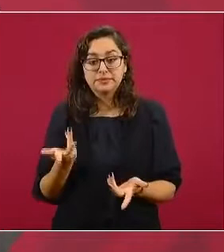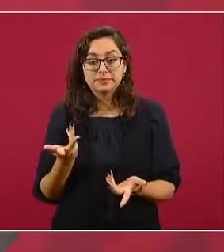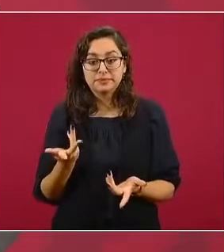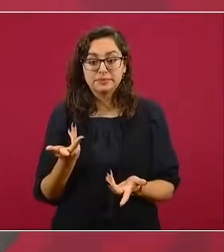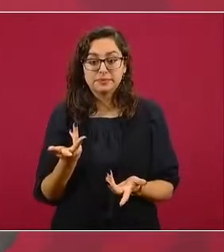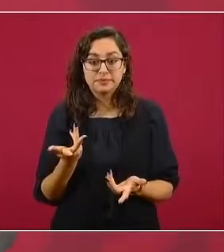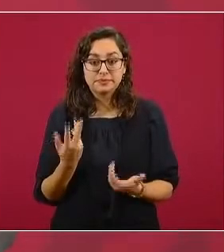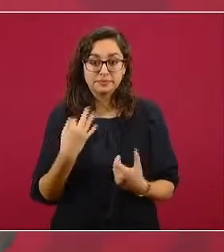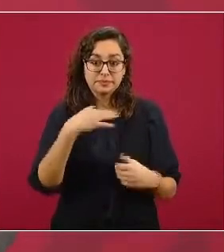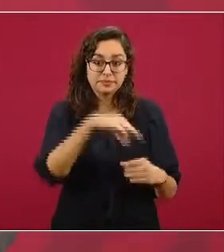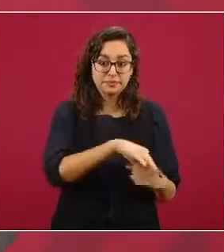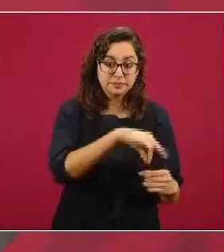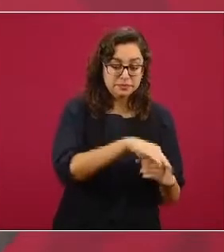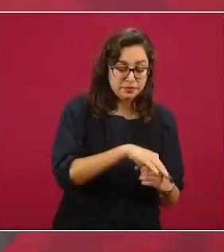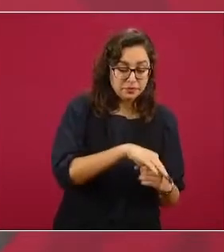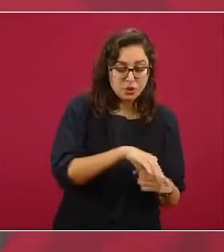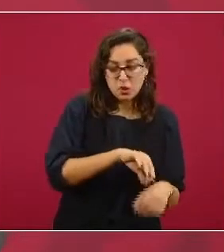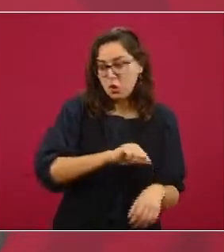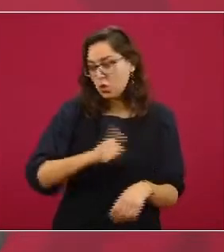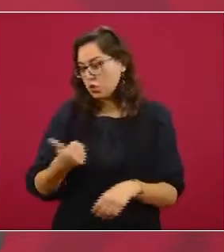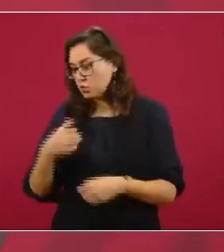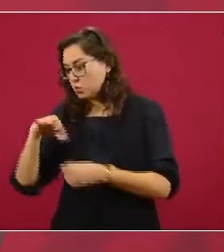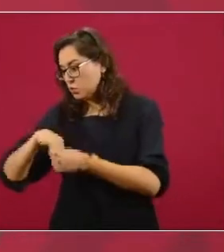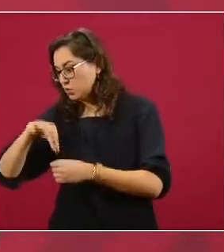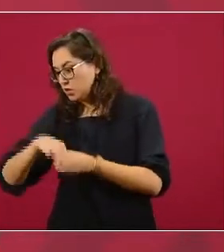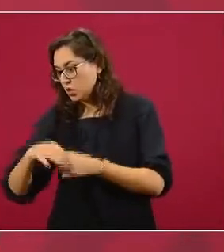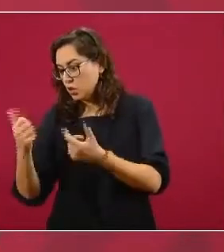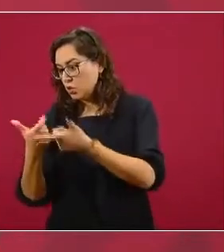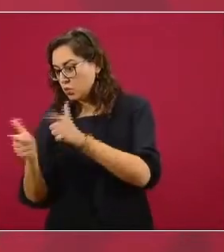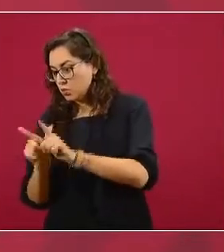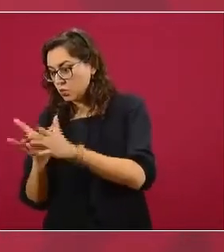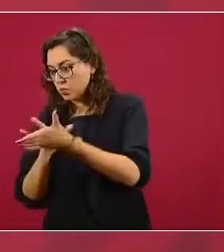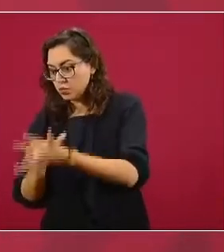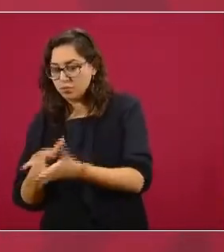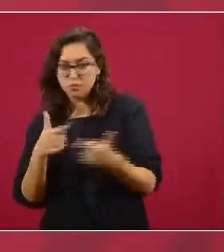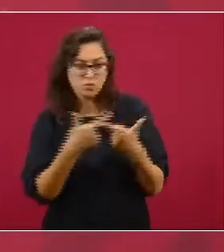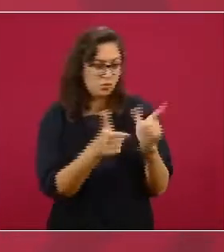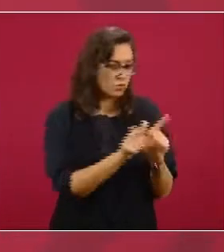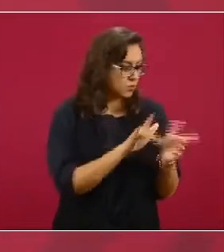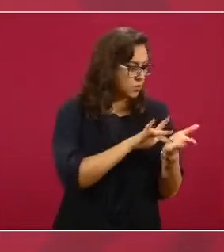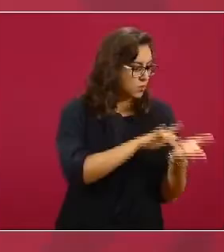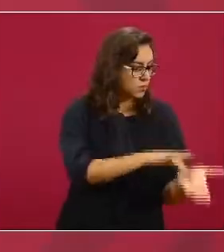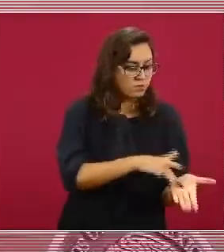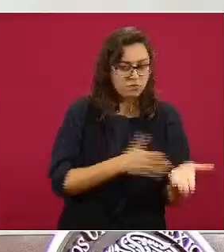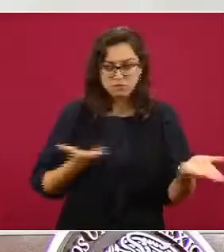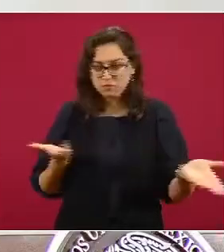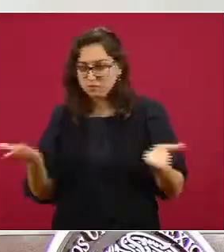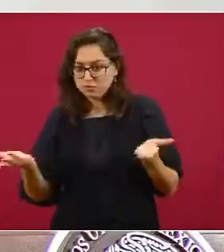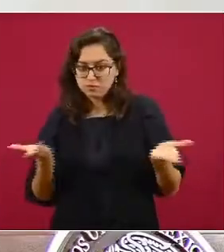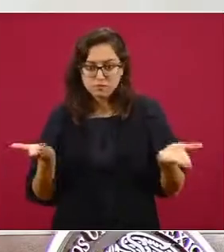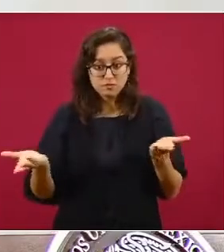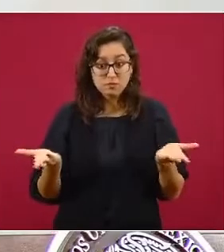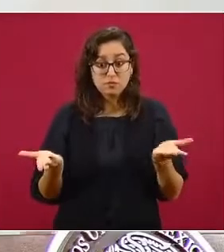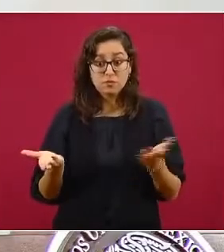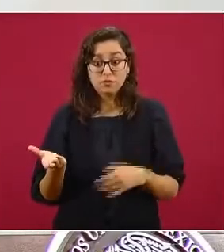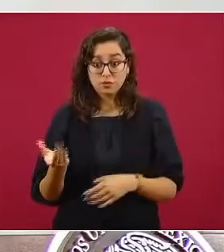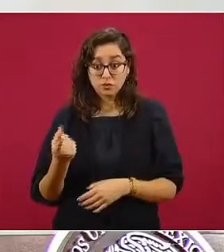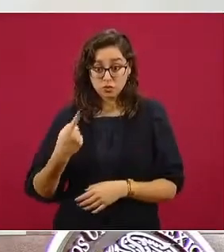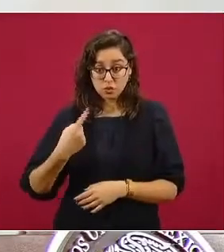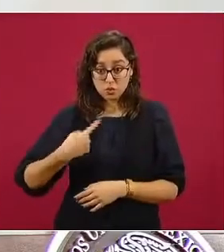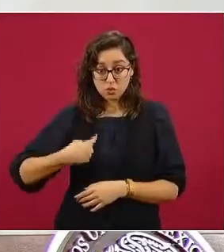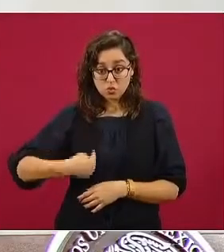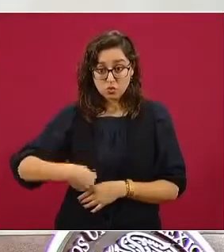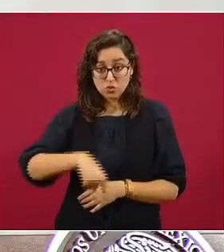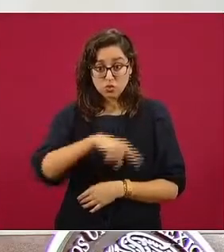por un partido, otros votaron por otro partido. ¿Por qué nosotros vamos a actuar